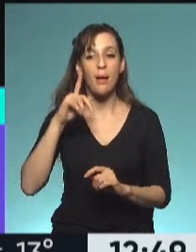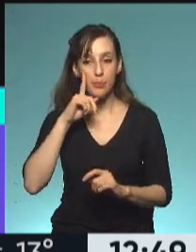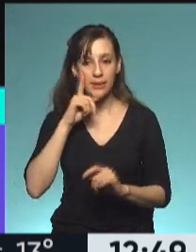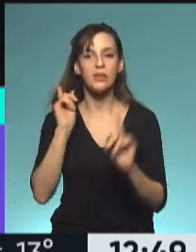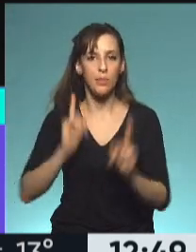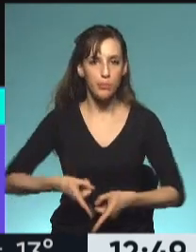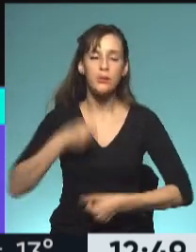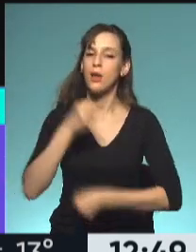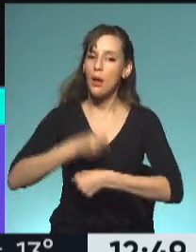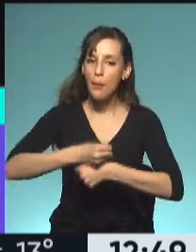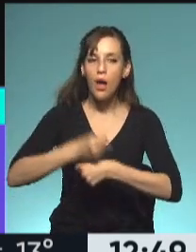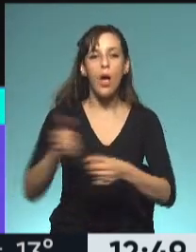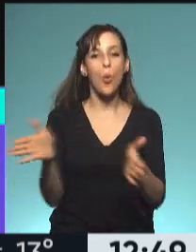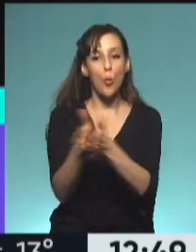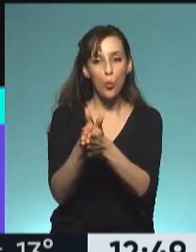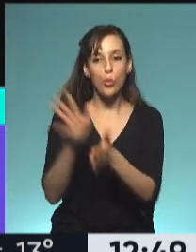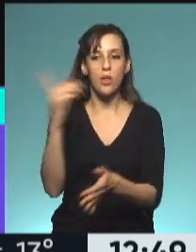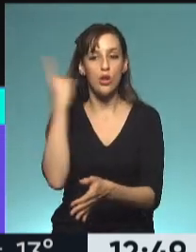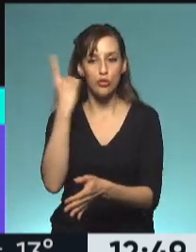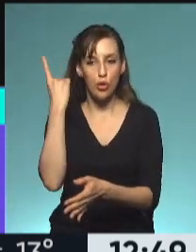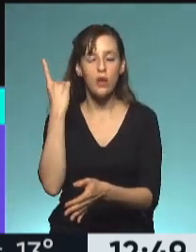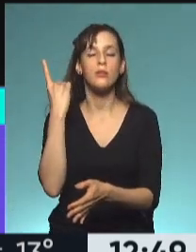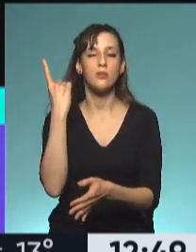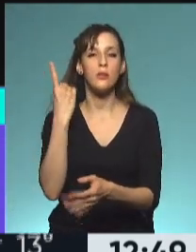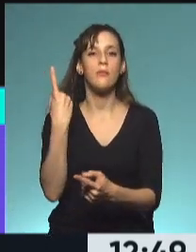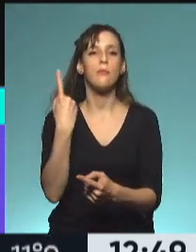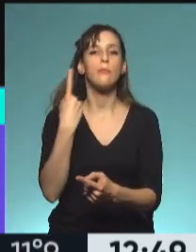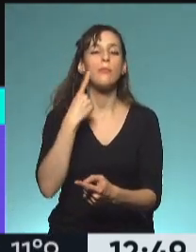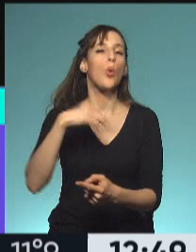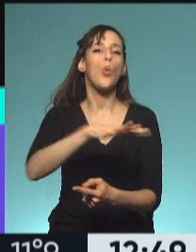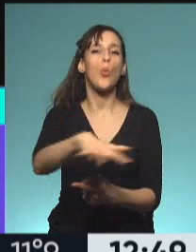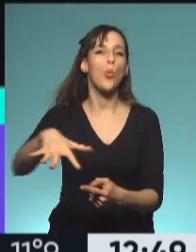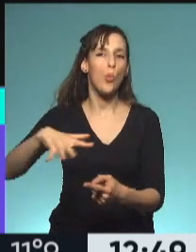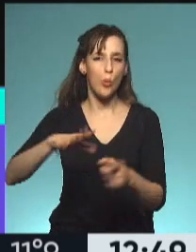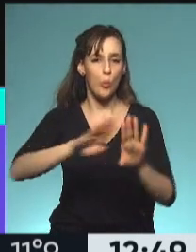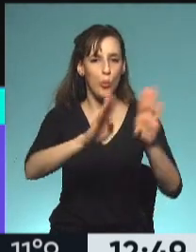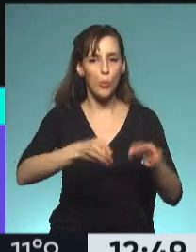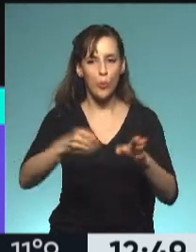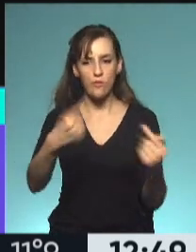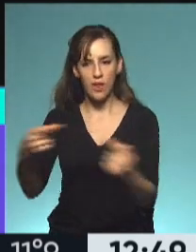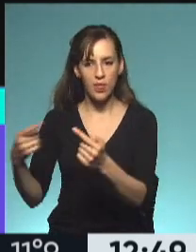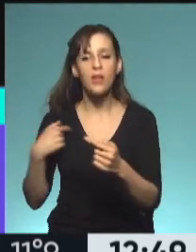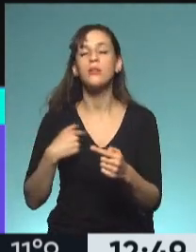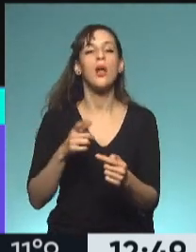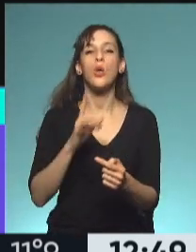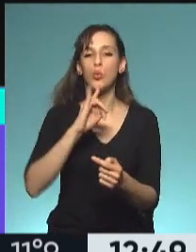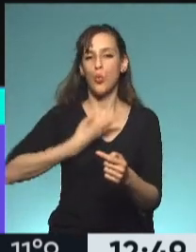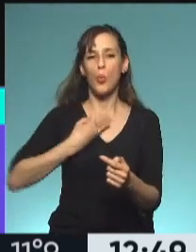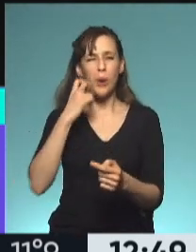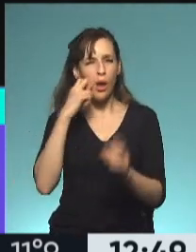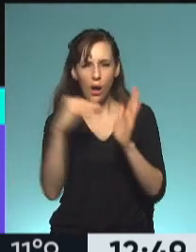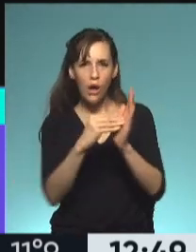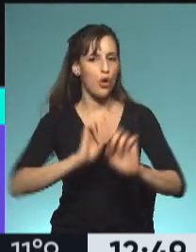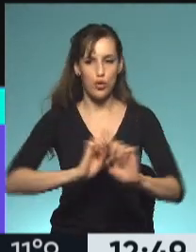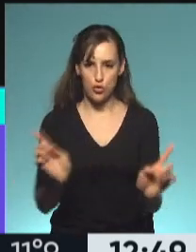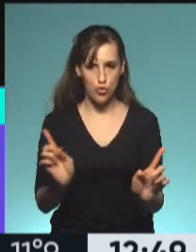junto con los directores de los distintos establecimientos, así que no tienen que inscribirse. En el caso de que tengan dudas de la